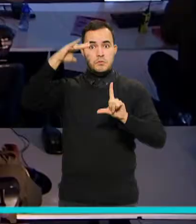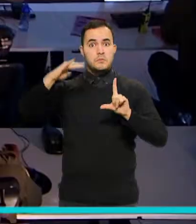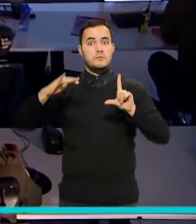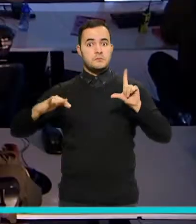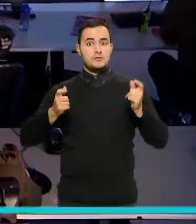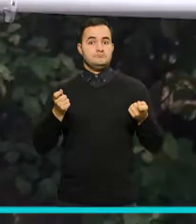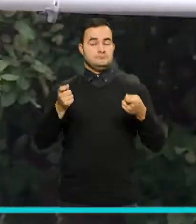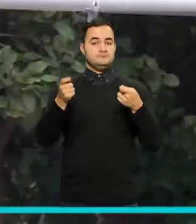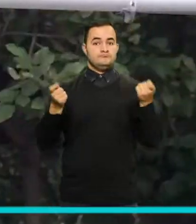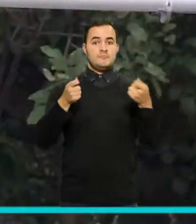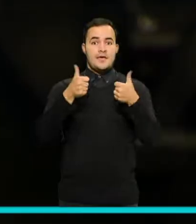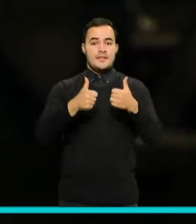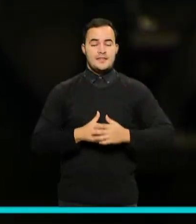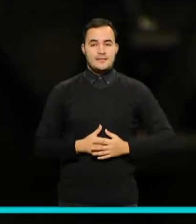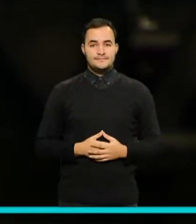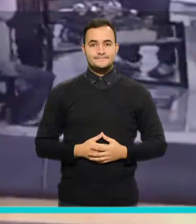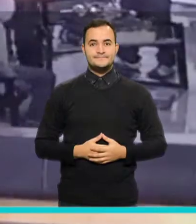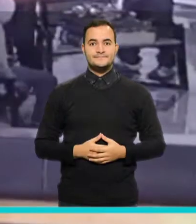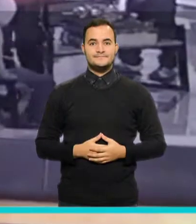en la ciudad.